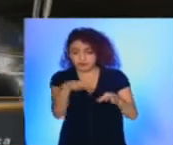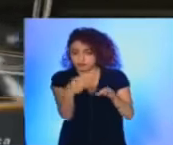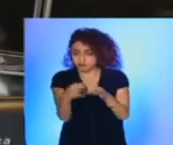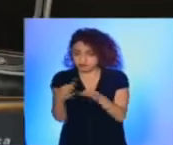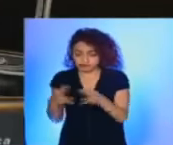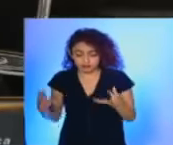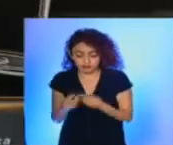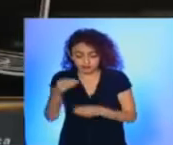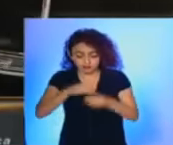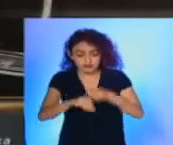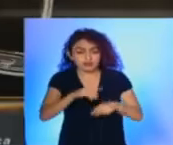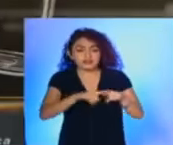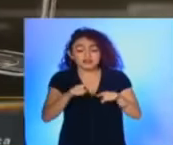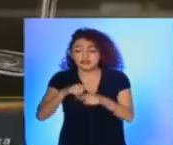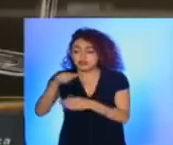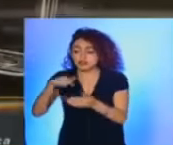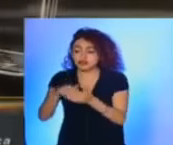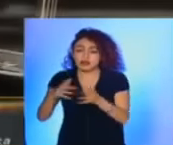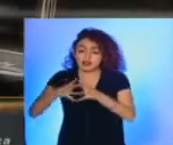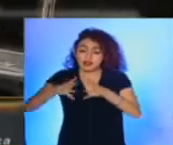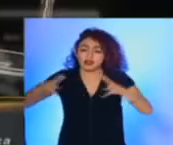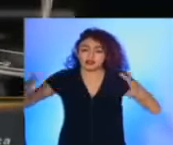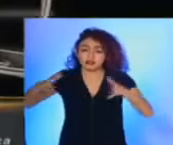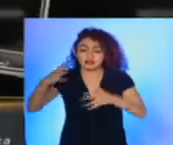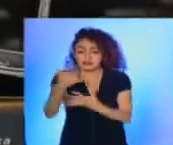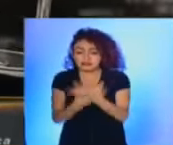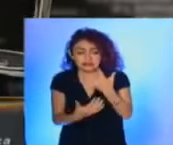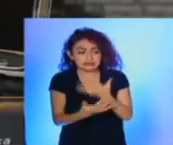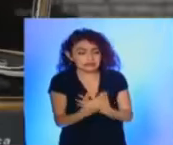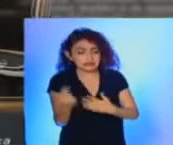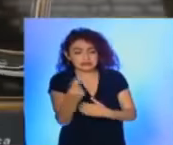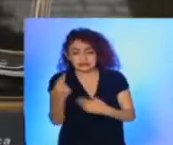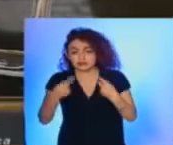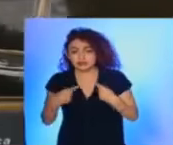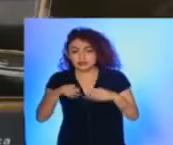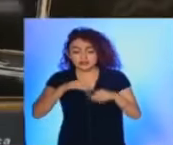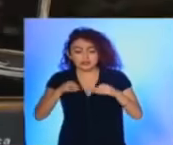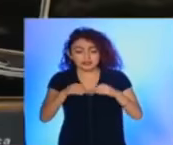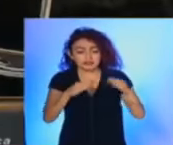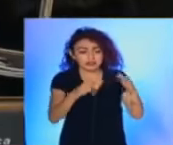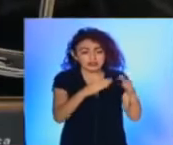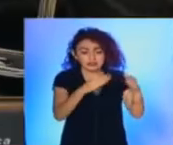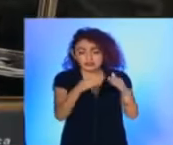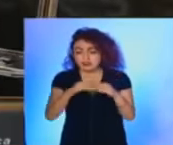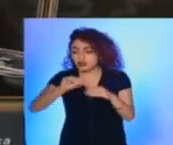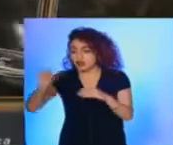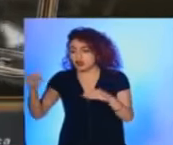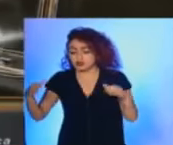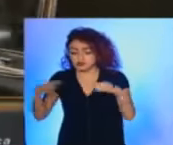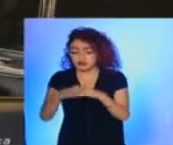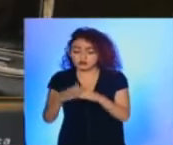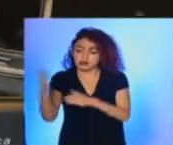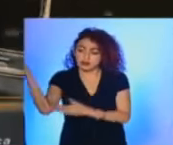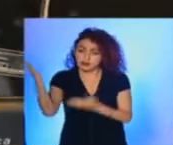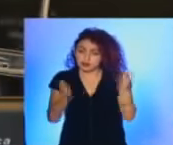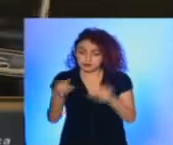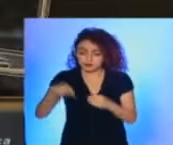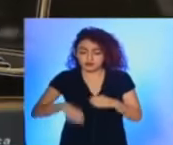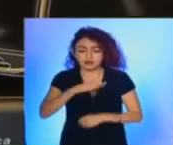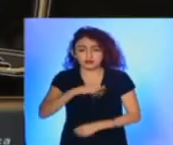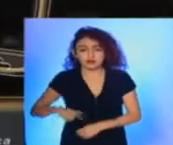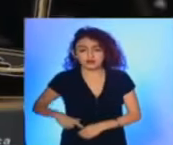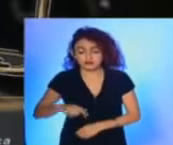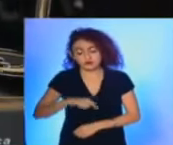definitivamente hay viveros muy grandes que ocupan mano de obra de gente del hogar y de otras comunidades de este mismo municipio de